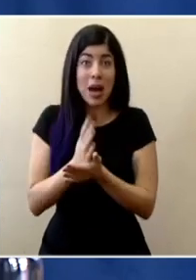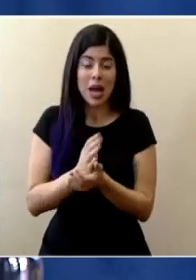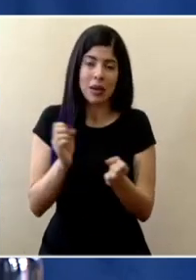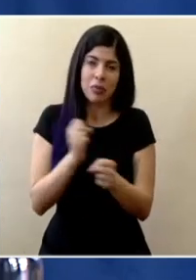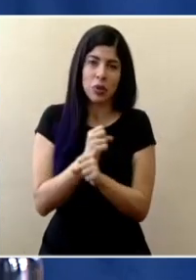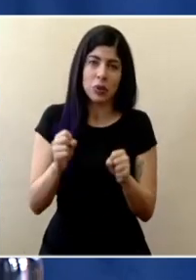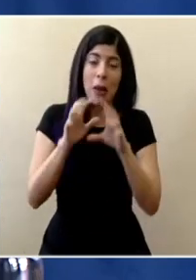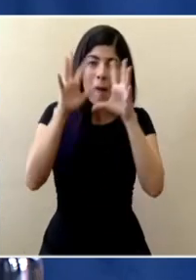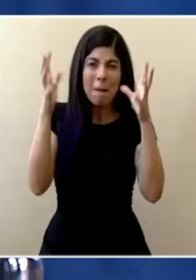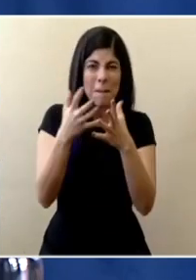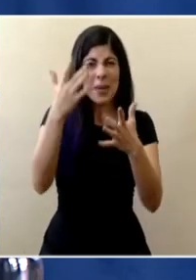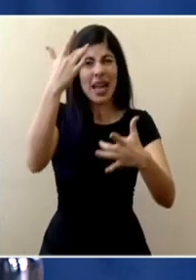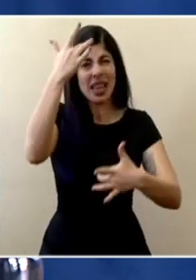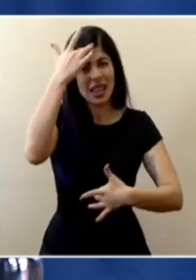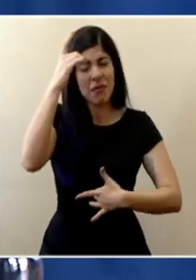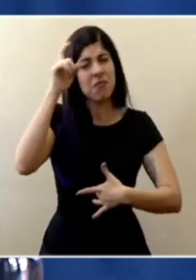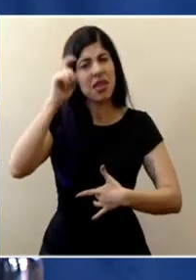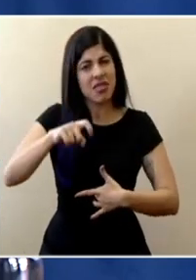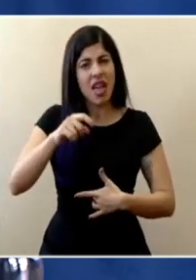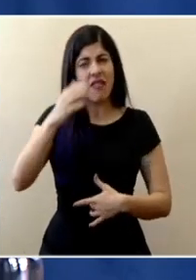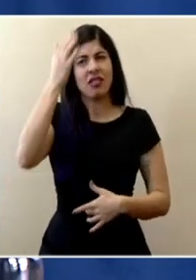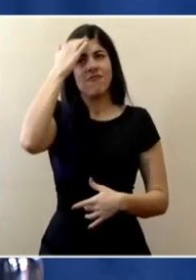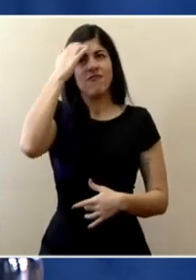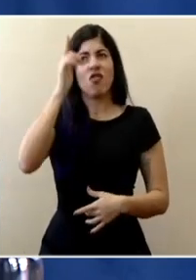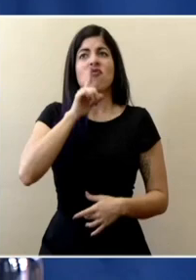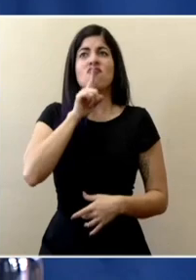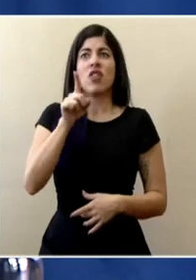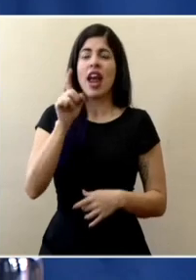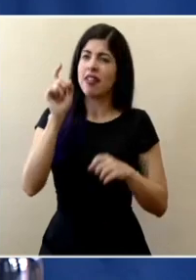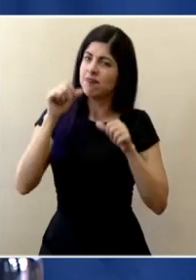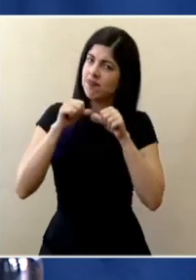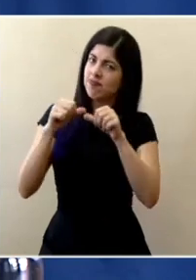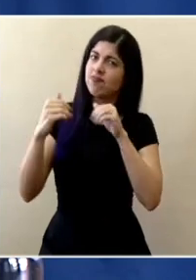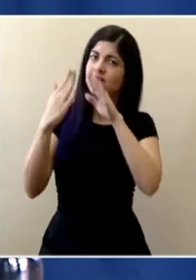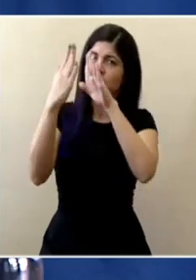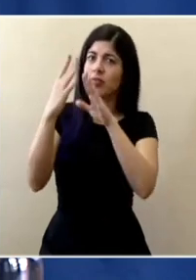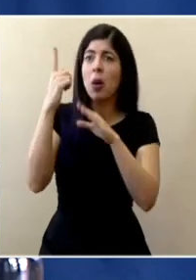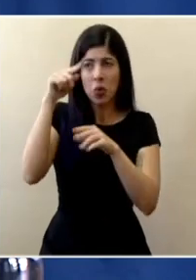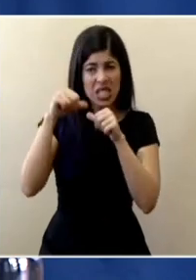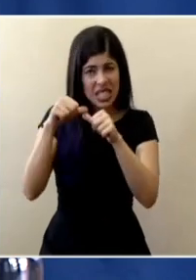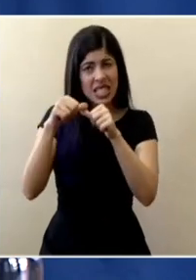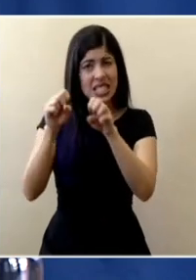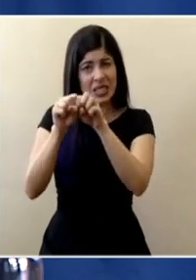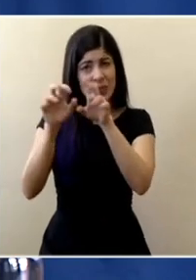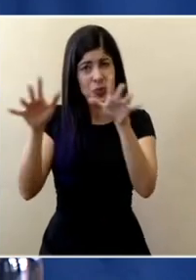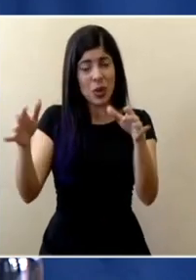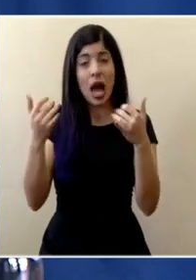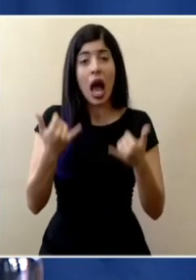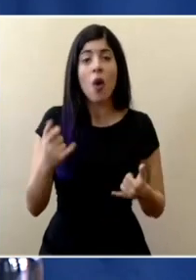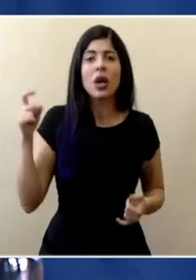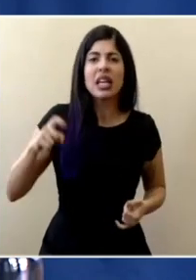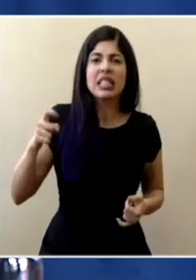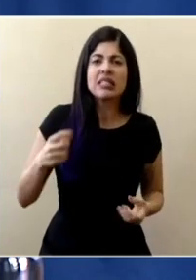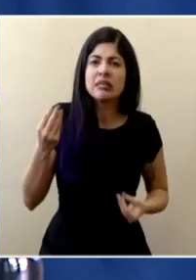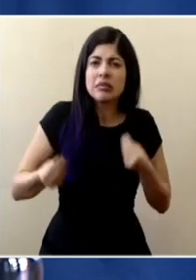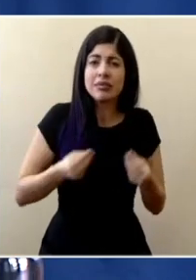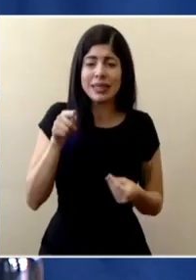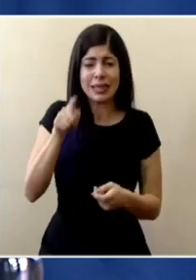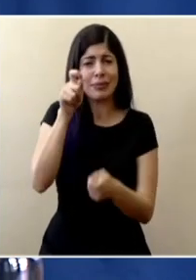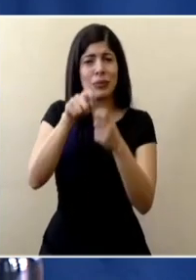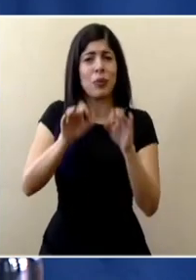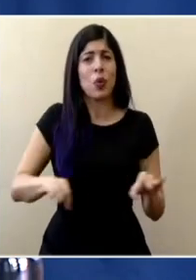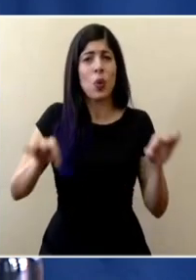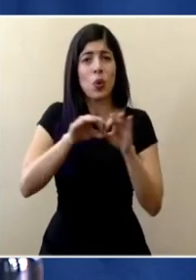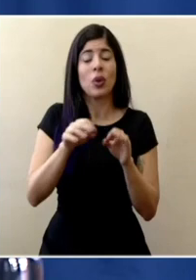y que tenemos que afrontar esa realidad o el virus está se va a seguir transmitiendo lo que ocupamos y ya lo insisto porque esto es la clave